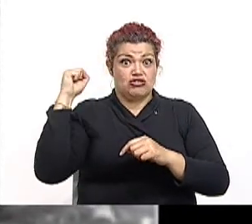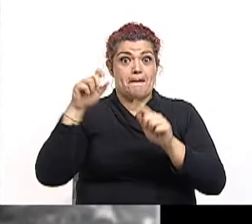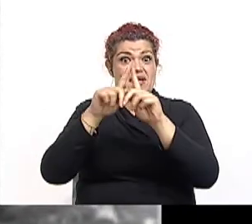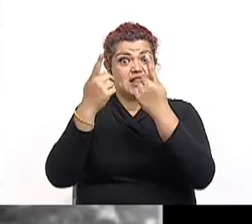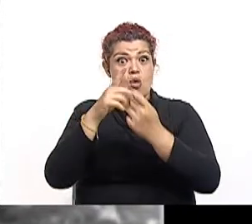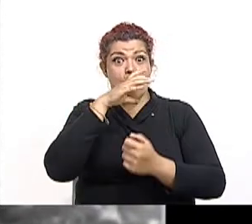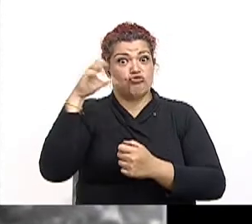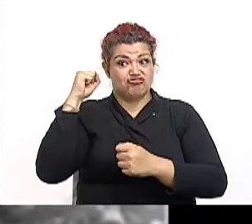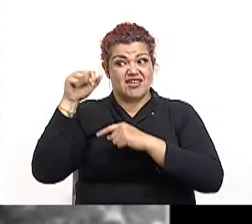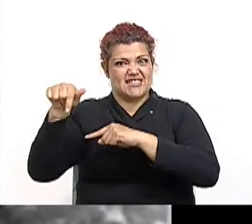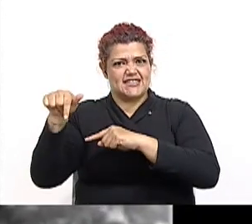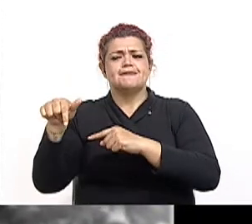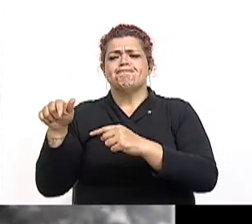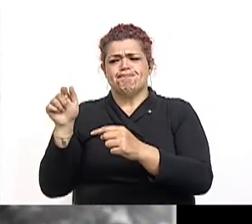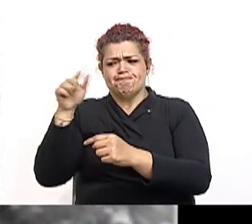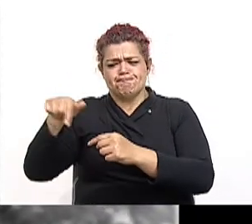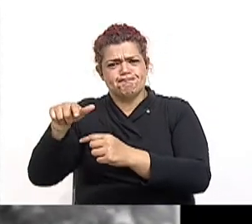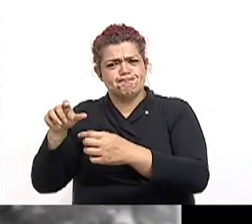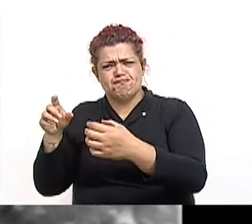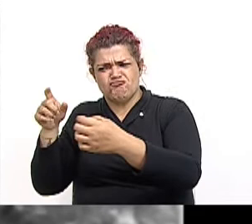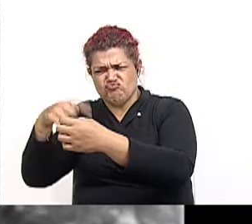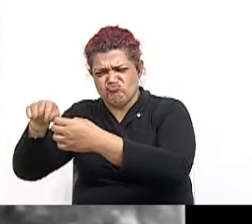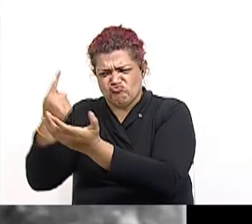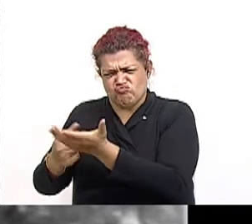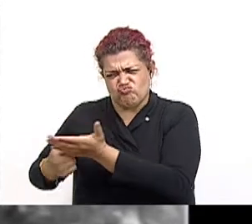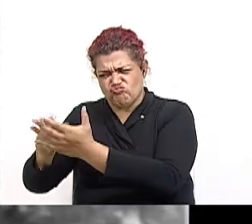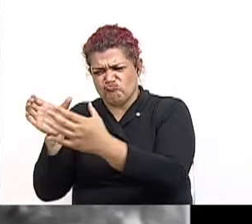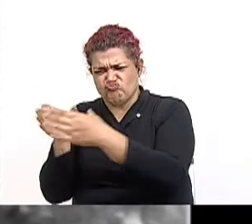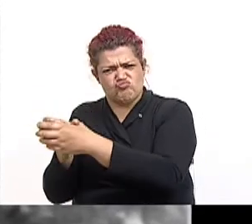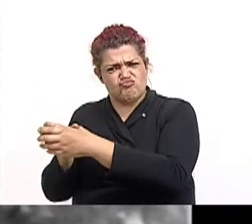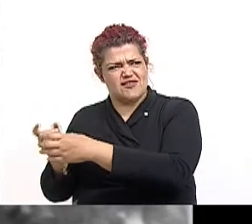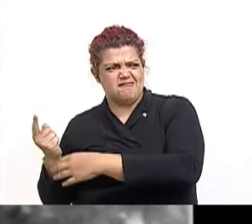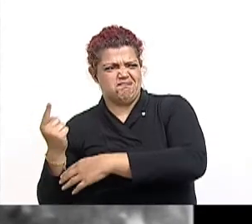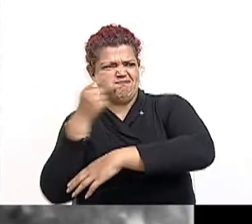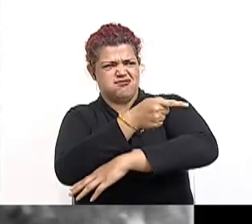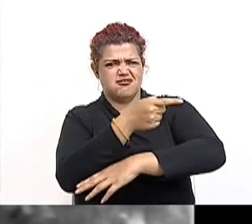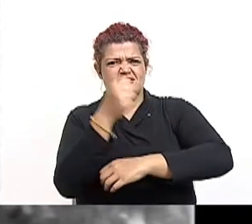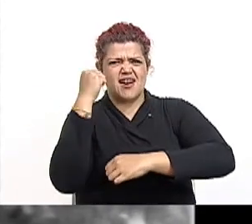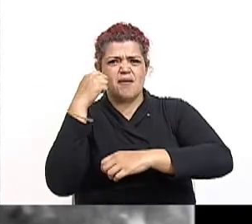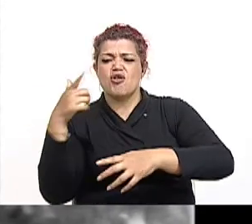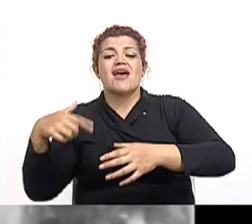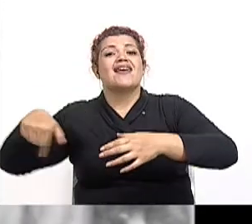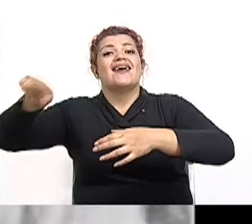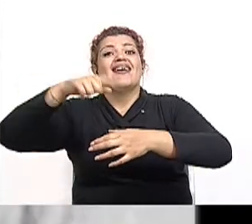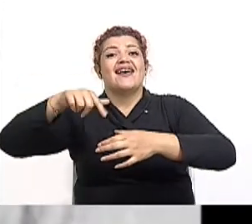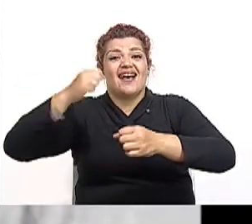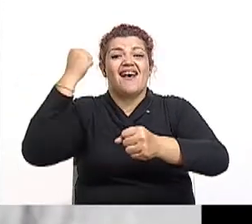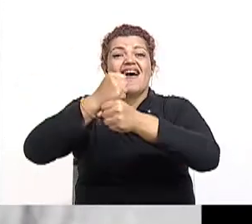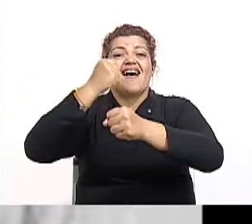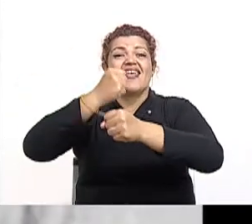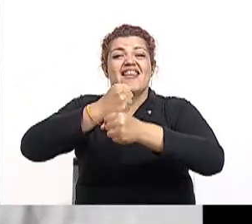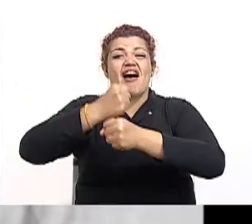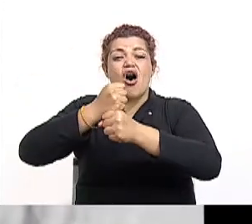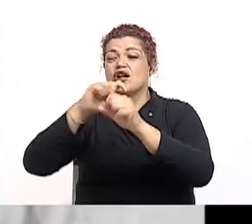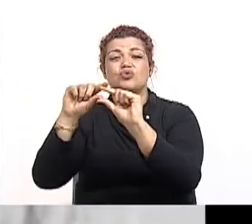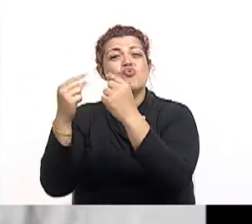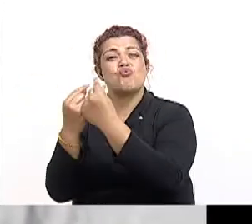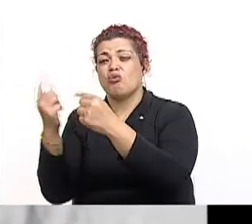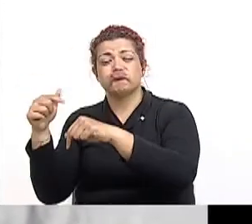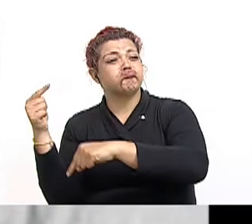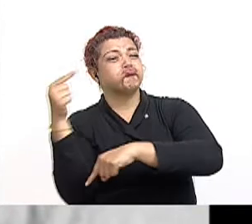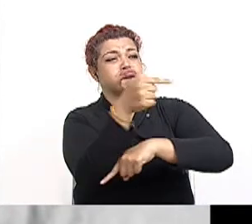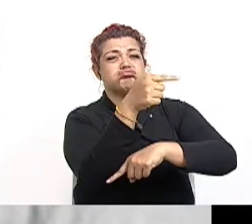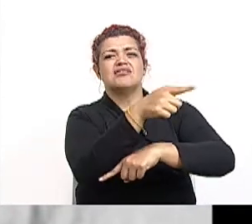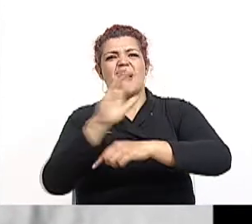marcador uno por cero arriba. El cuadro dirigido por Calderón Guardia ante el delirio del bloque de obreros y campesinos. El comentario Aprendo en Casa.